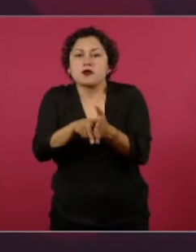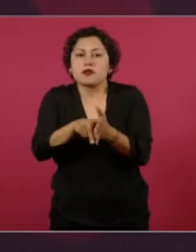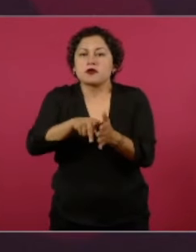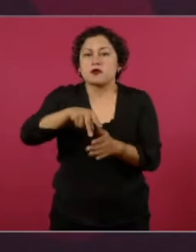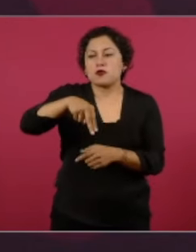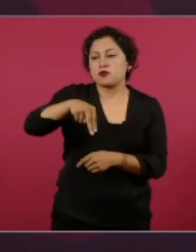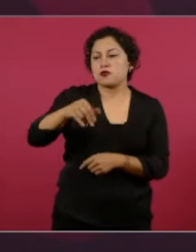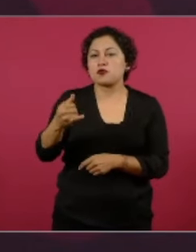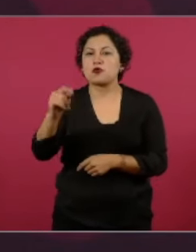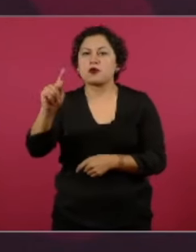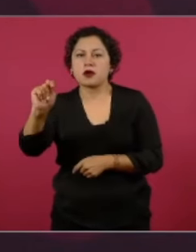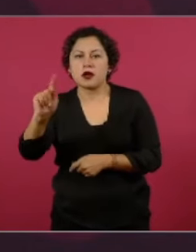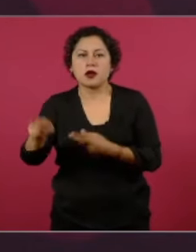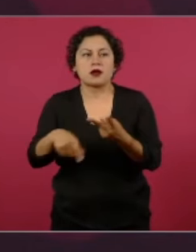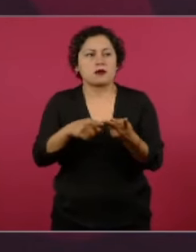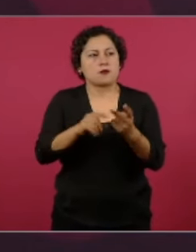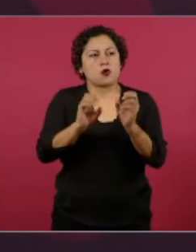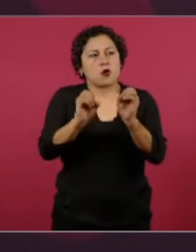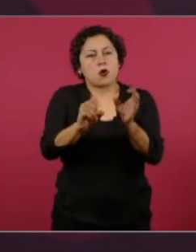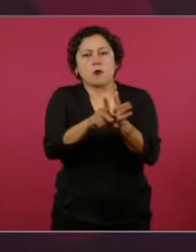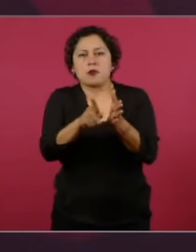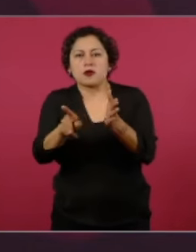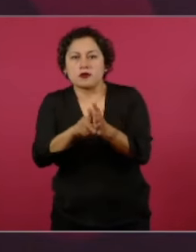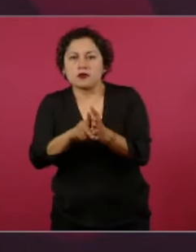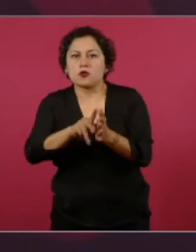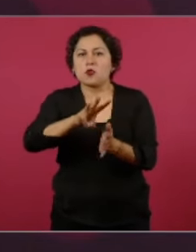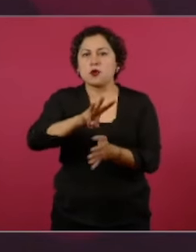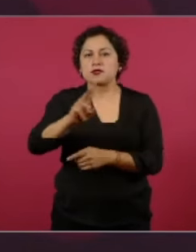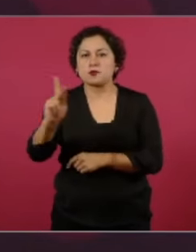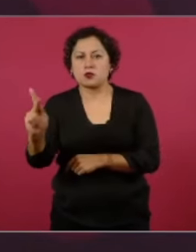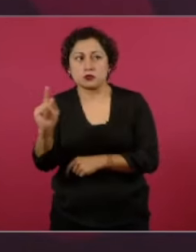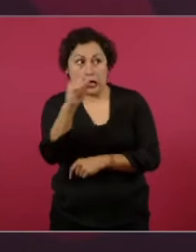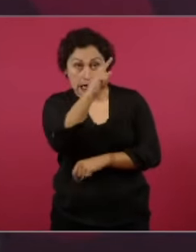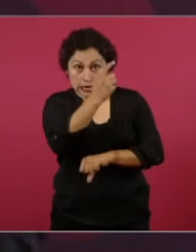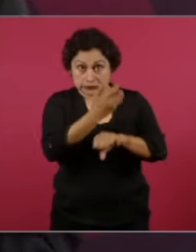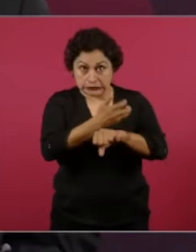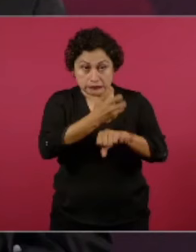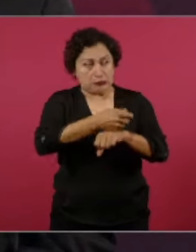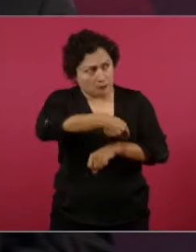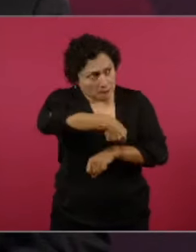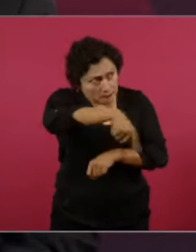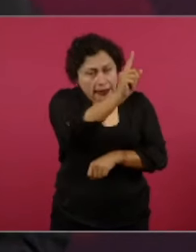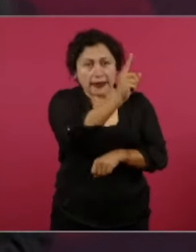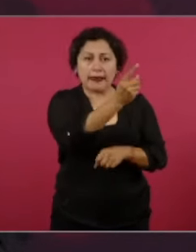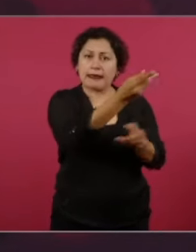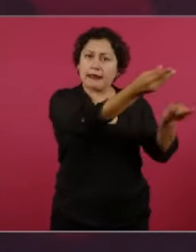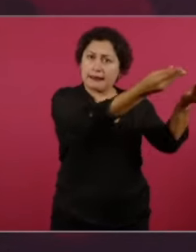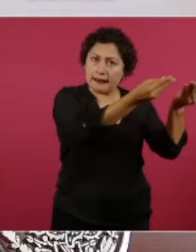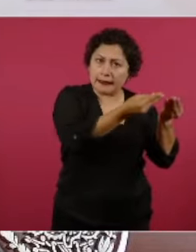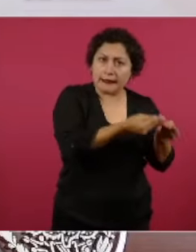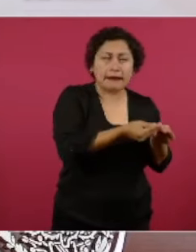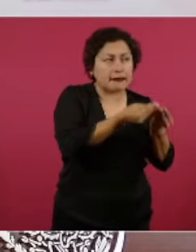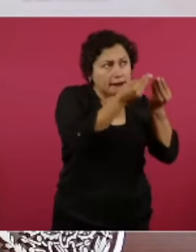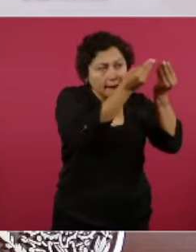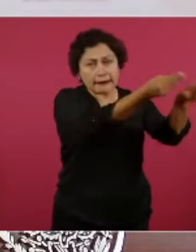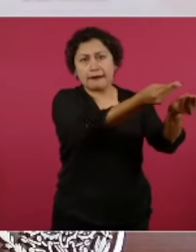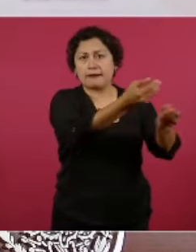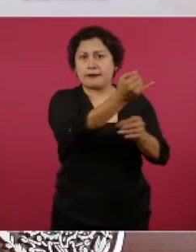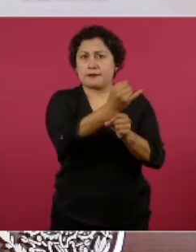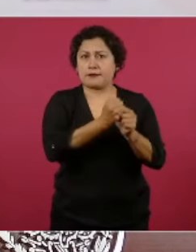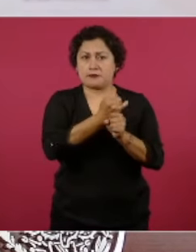Washington Post y para que no falle, que no falle,